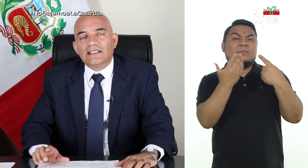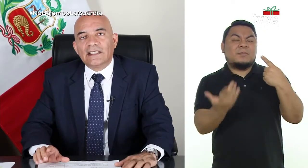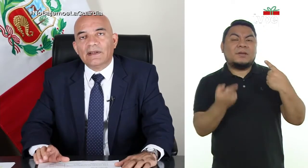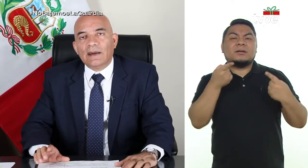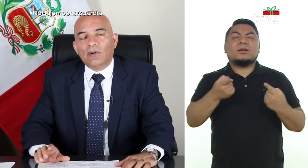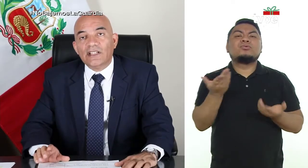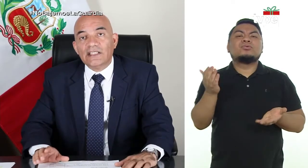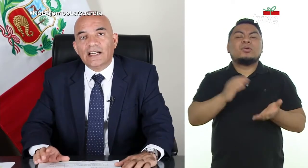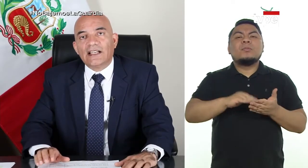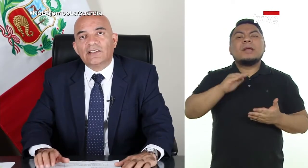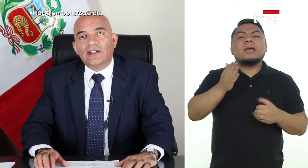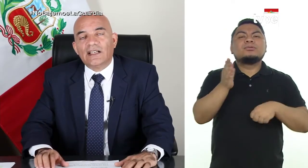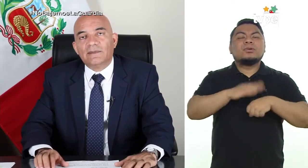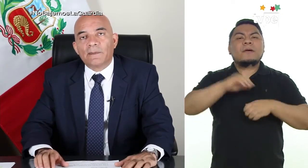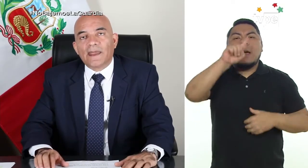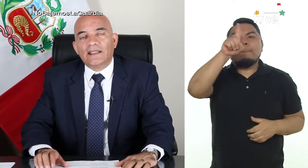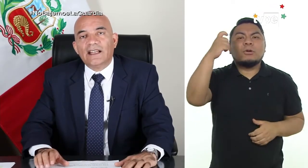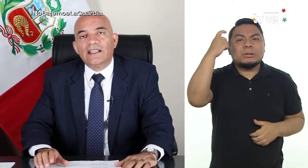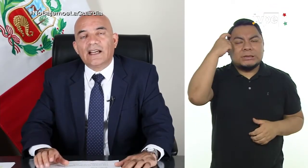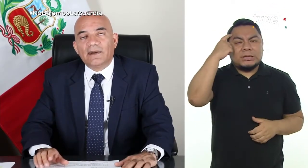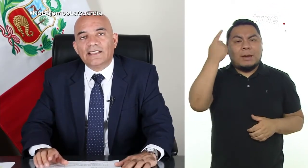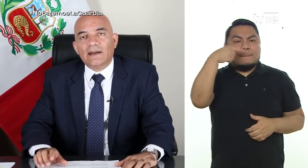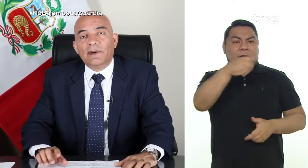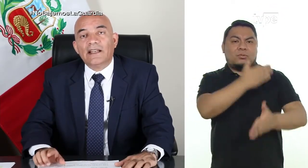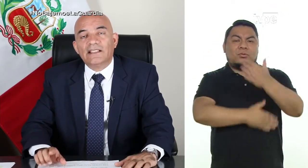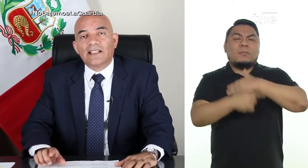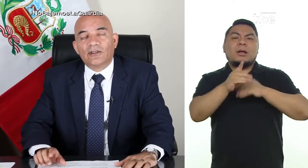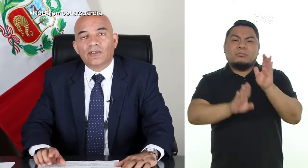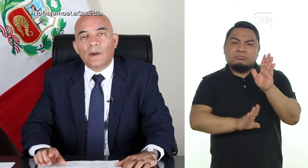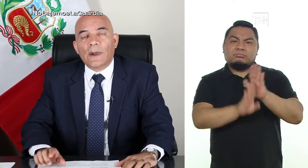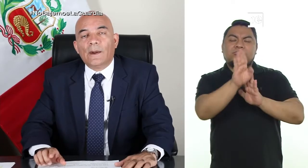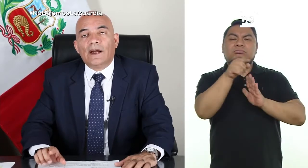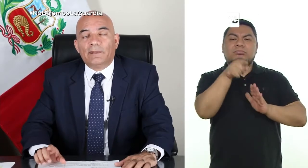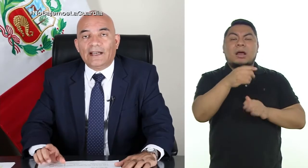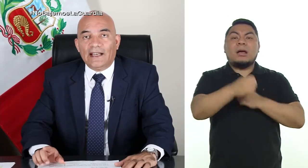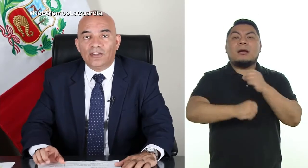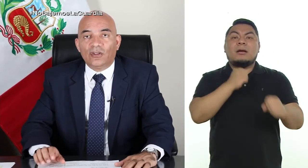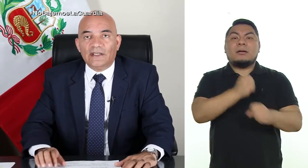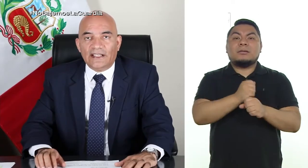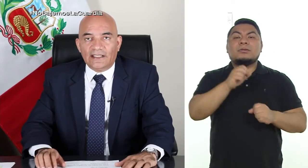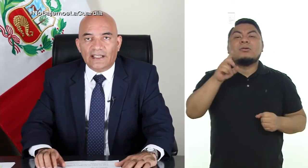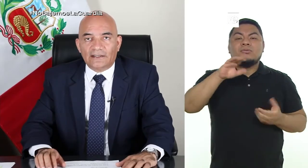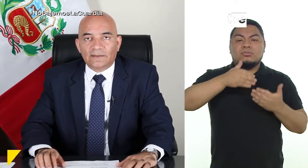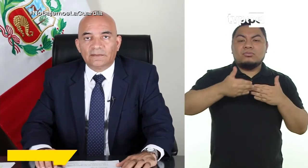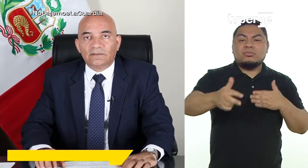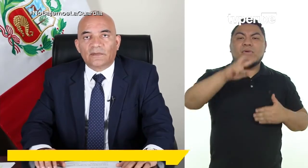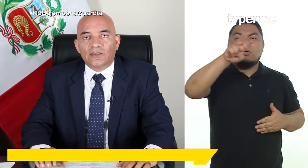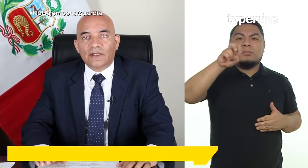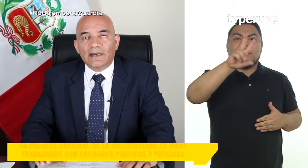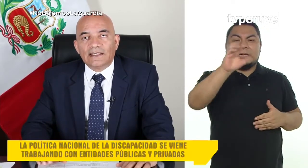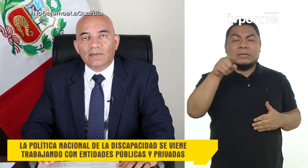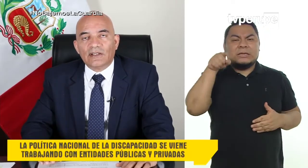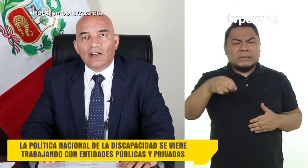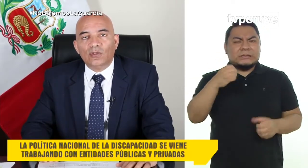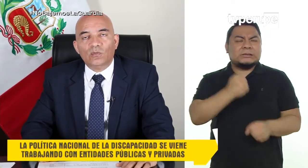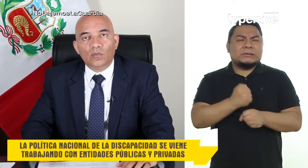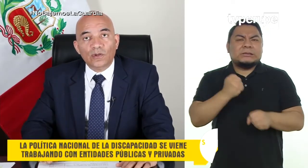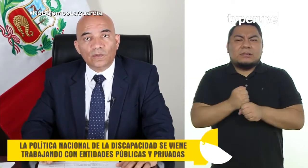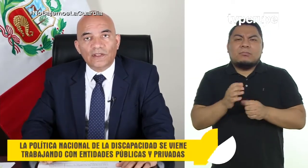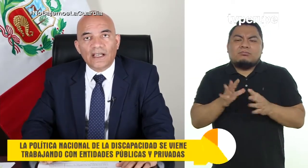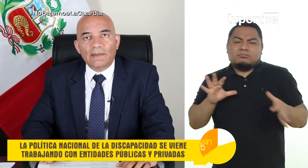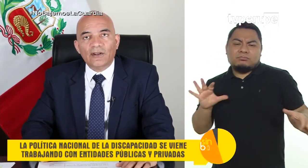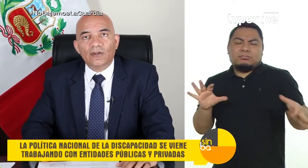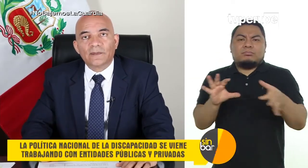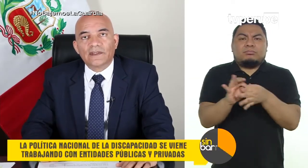resaltar es el tema de la política nacional de la discapacidad para el desarrollo para el año 2030. Es un tema que estamos trabajando